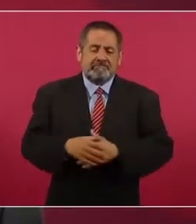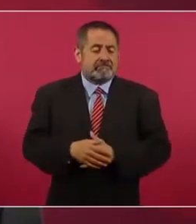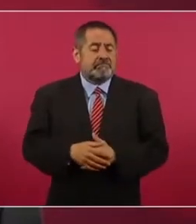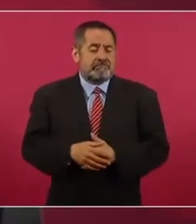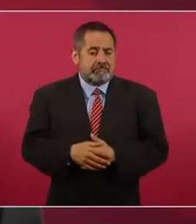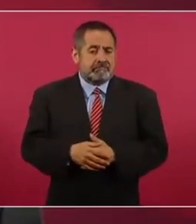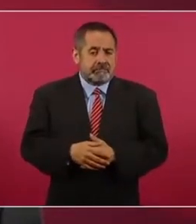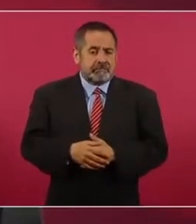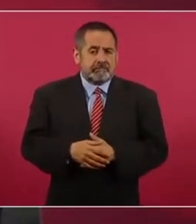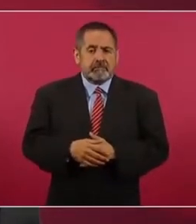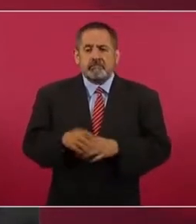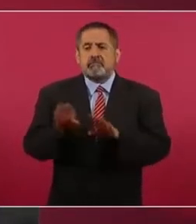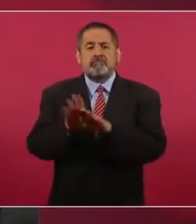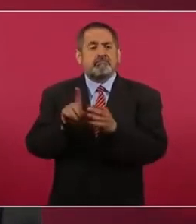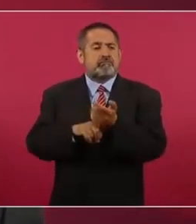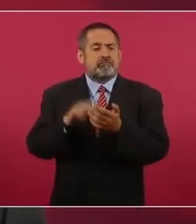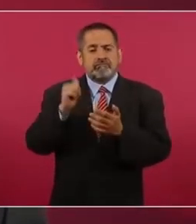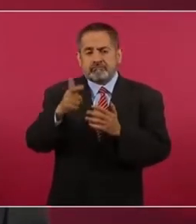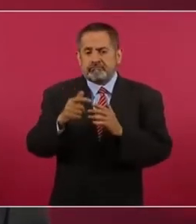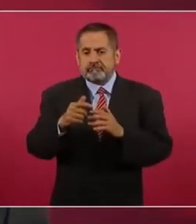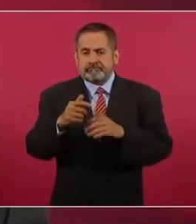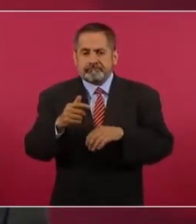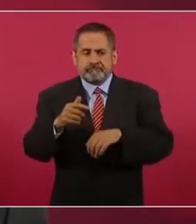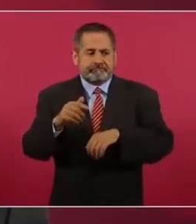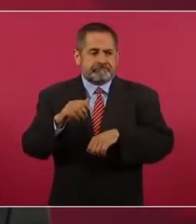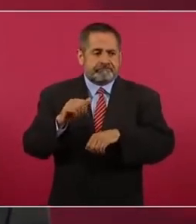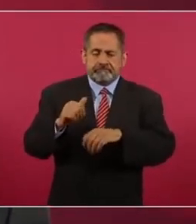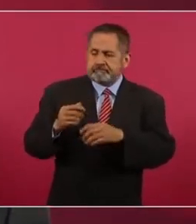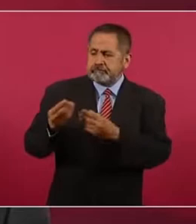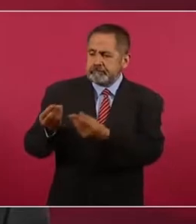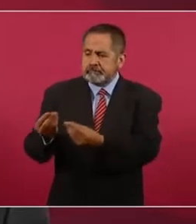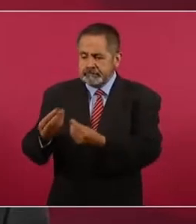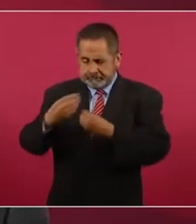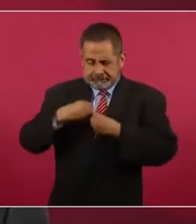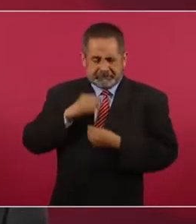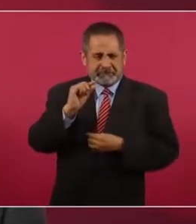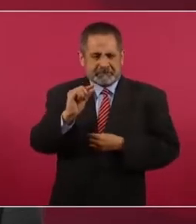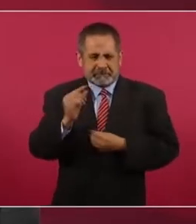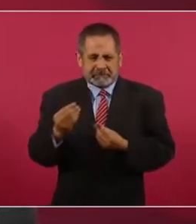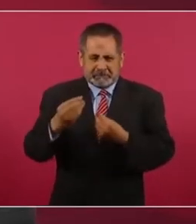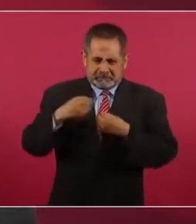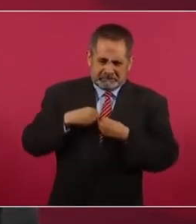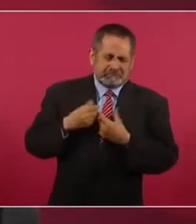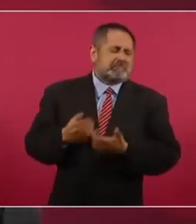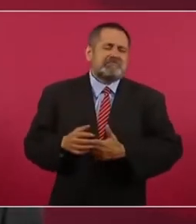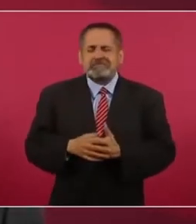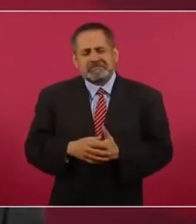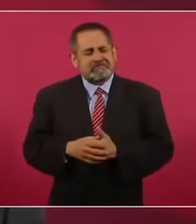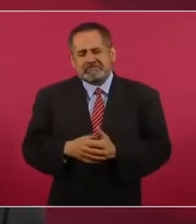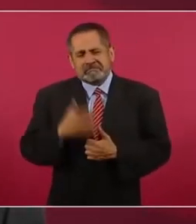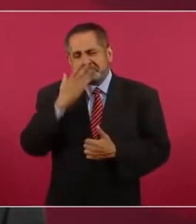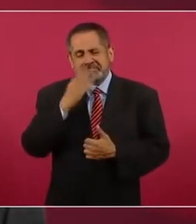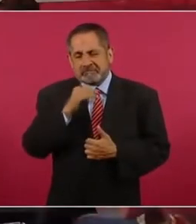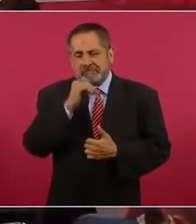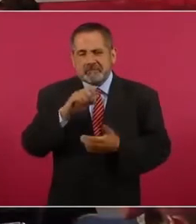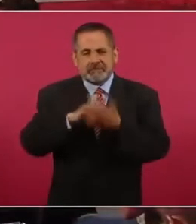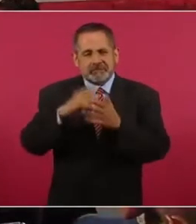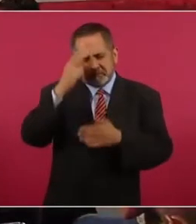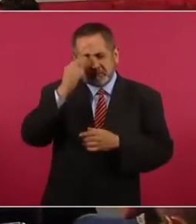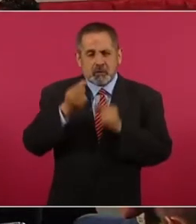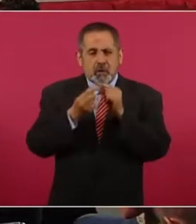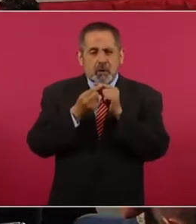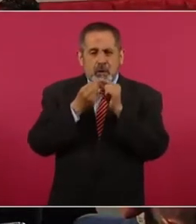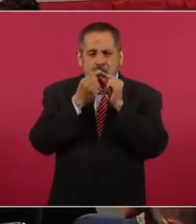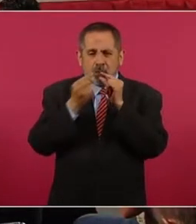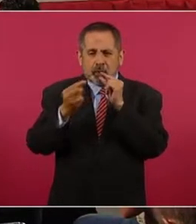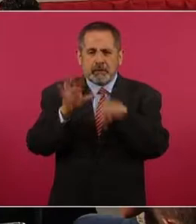forma de administración alguna que pueda ser benéfica. Los nuevos productos del tabaco, como los vapeadores